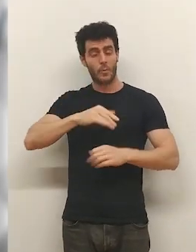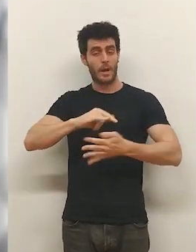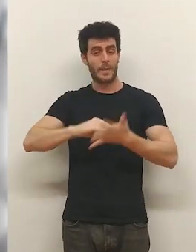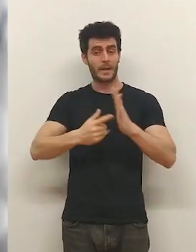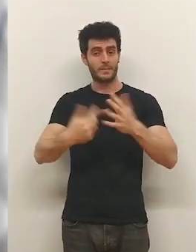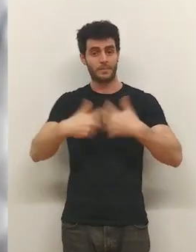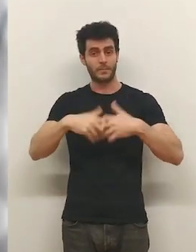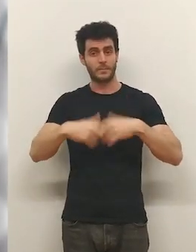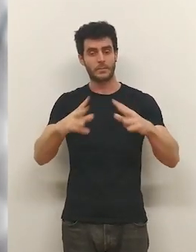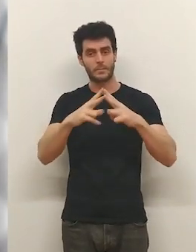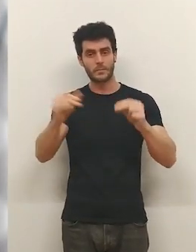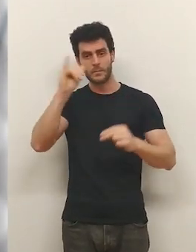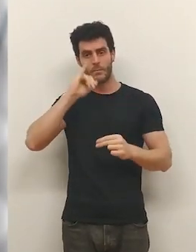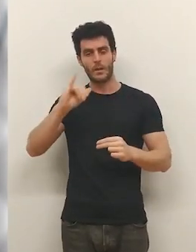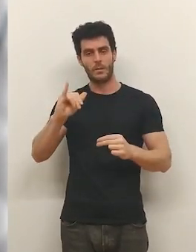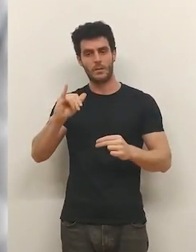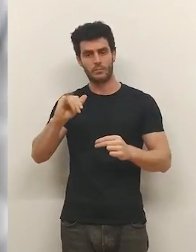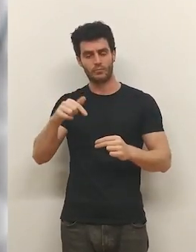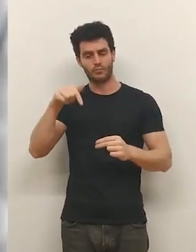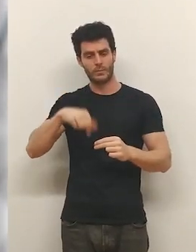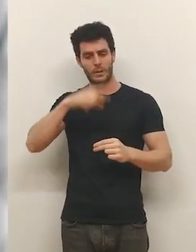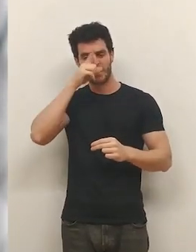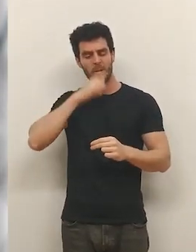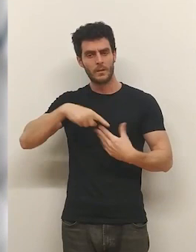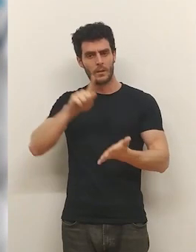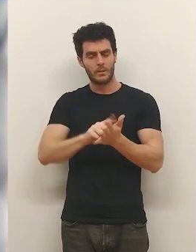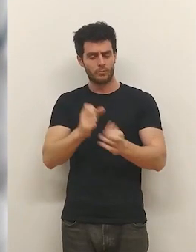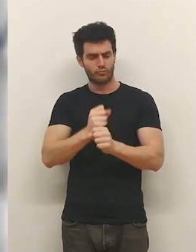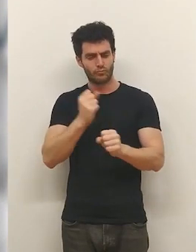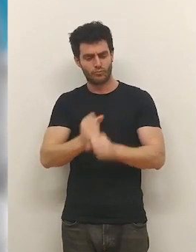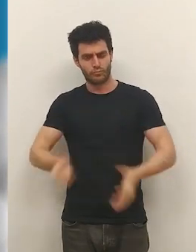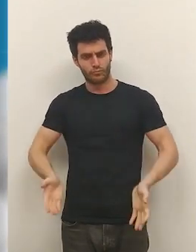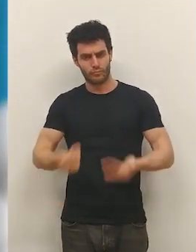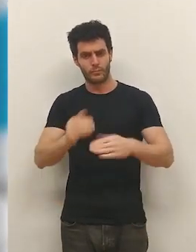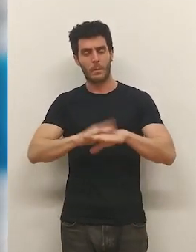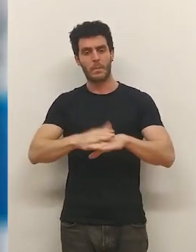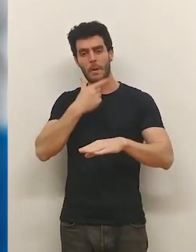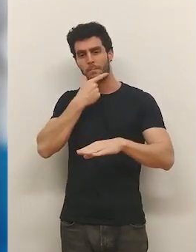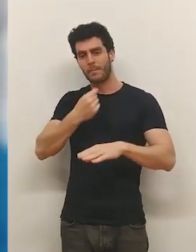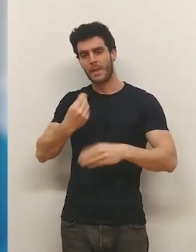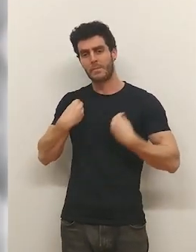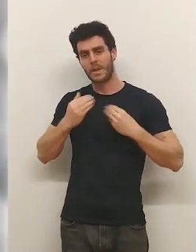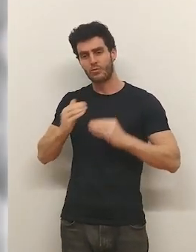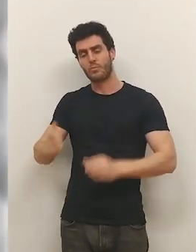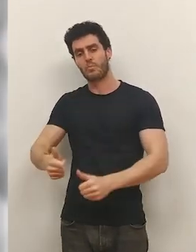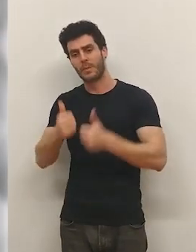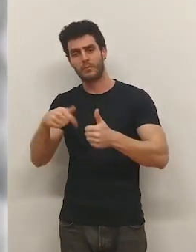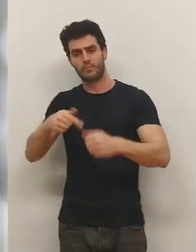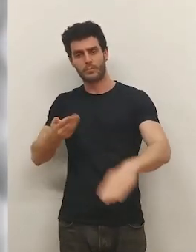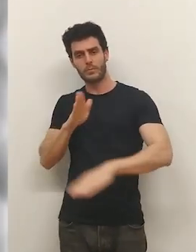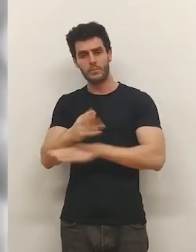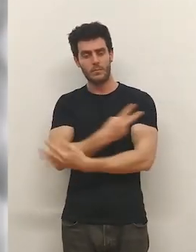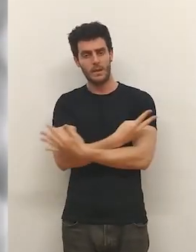Escuela de Ingeniería Industrial... ...de la Universidad de La Rioja... ...se han puesto un año más manos a la obra... ...para hacerles la vida más fácil... ...hoy han presentado